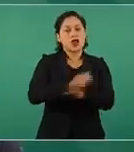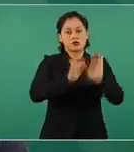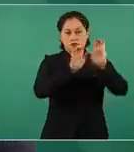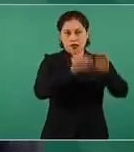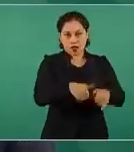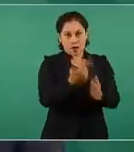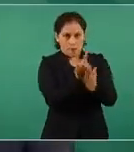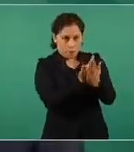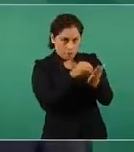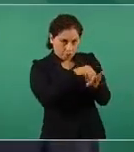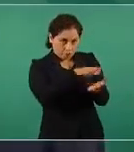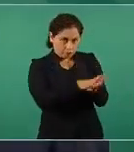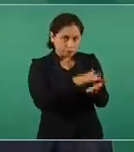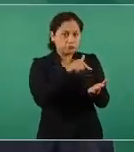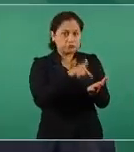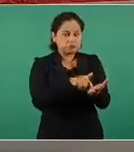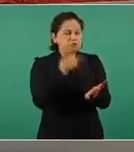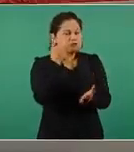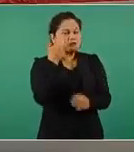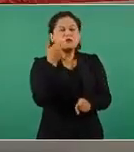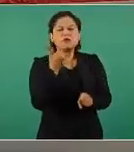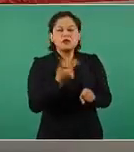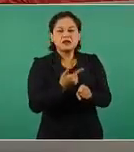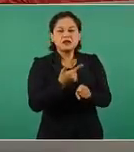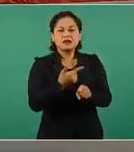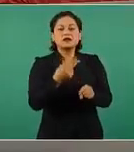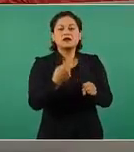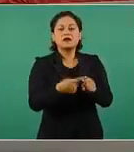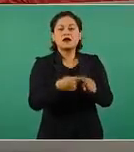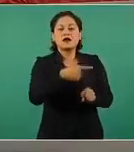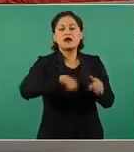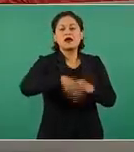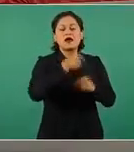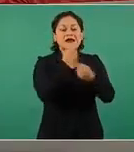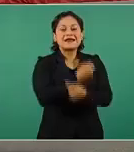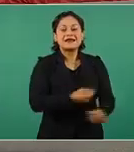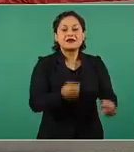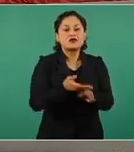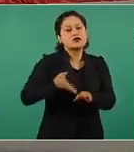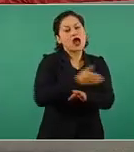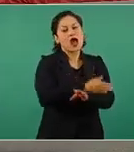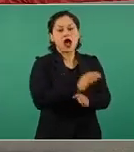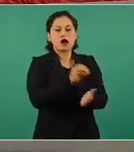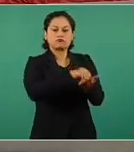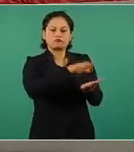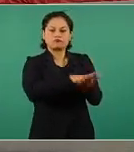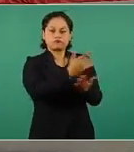abarca a los niños y niñas que están matriculados y a quienes no lo hicieron. Por eso la diferencia en los datos.